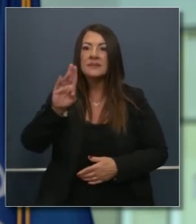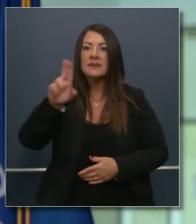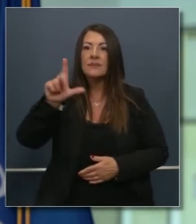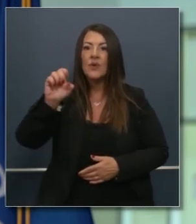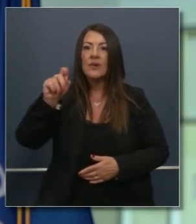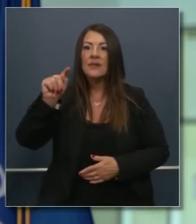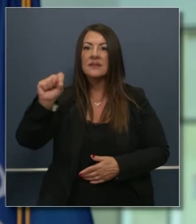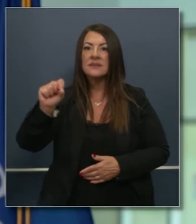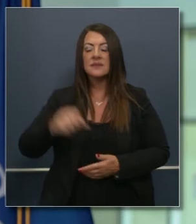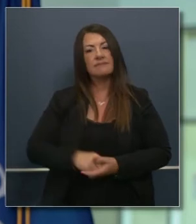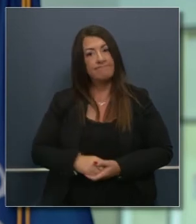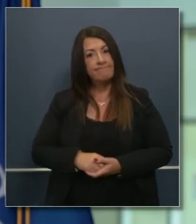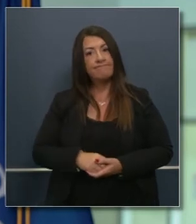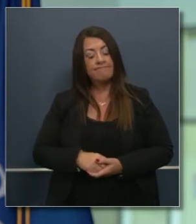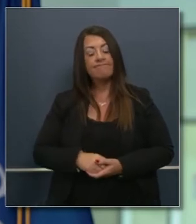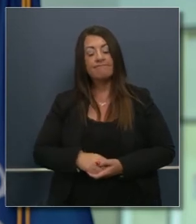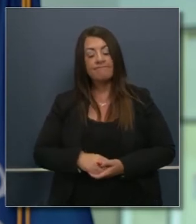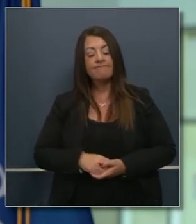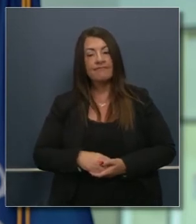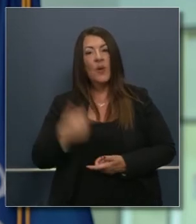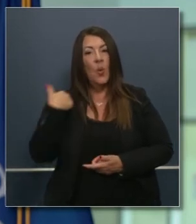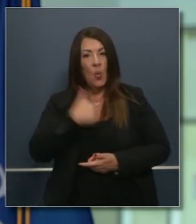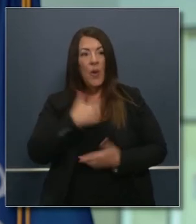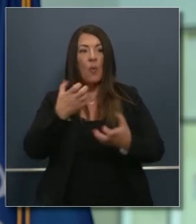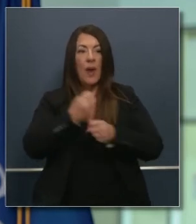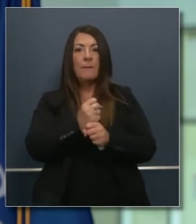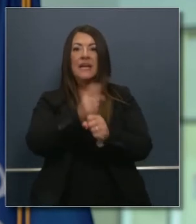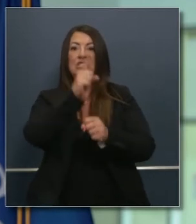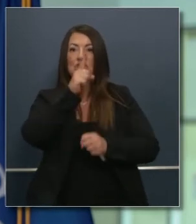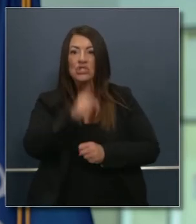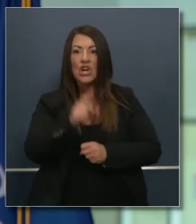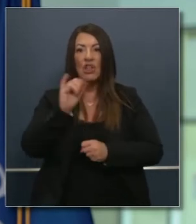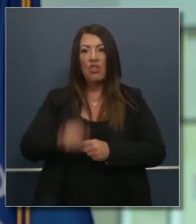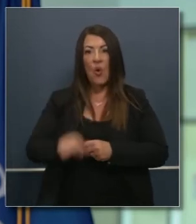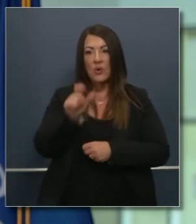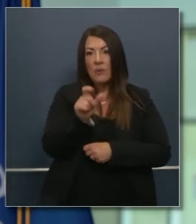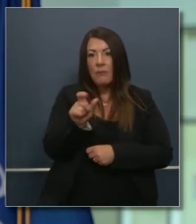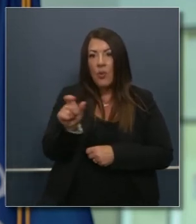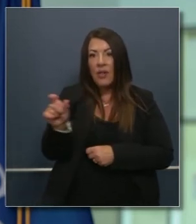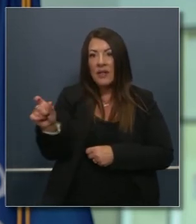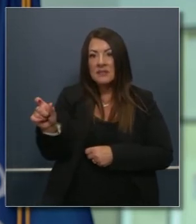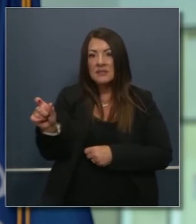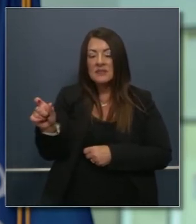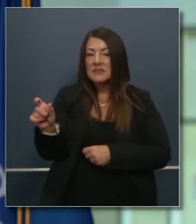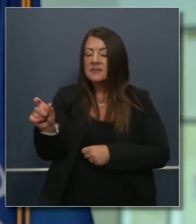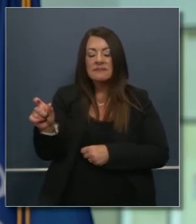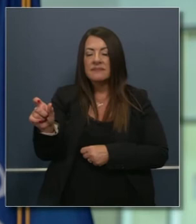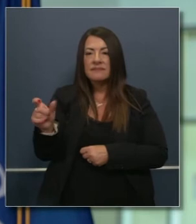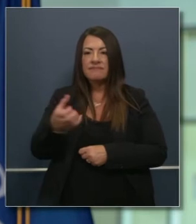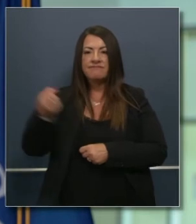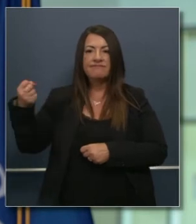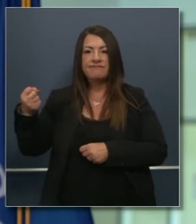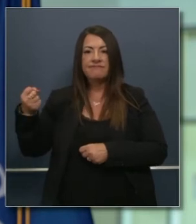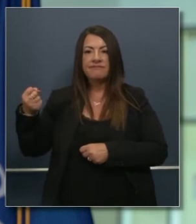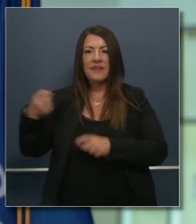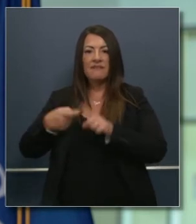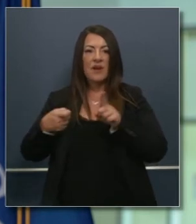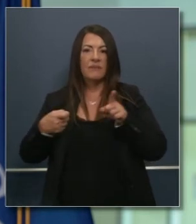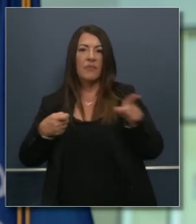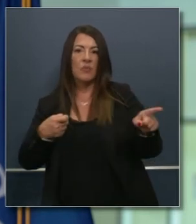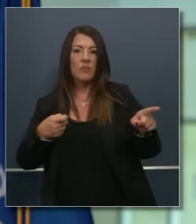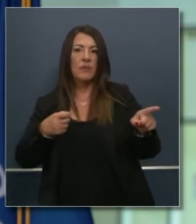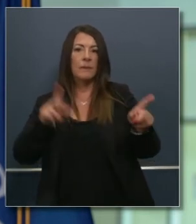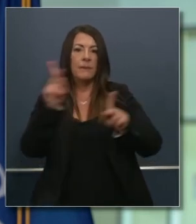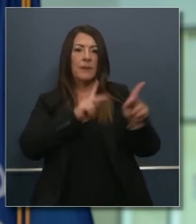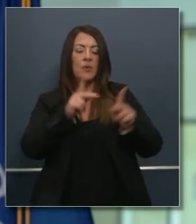en las armas de fuego sino en asegurarnos de alejar ese componente peligroso